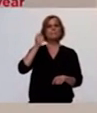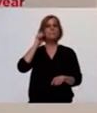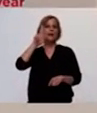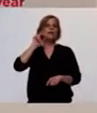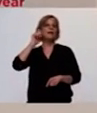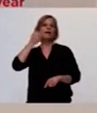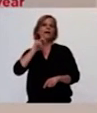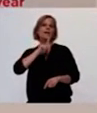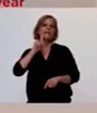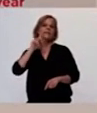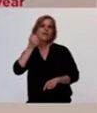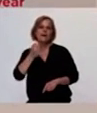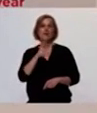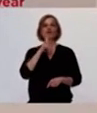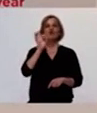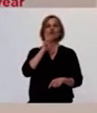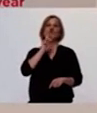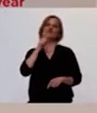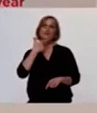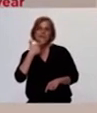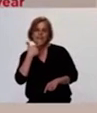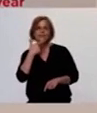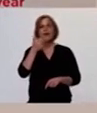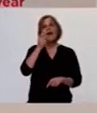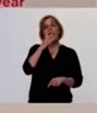Sargento Cabral, Totoras, Alvear,